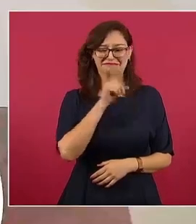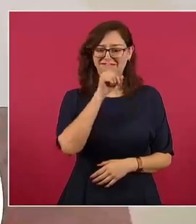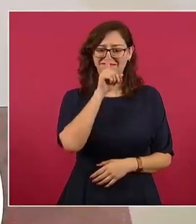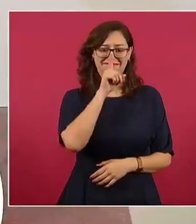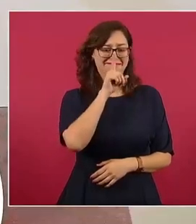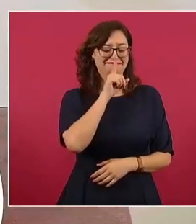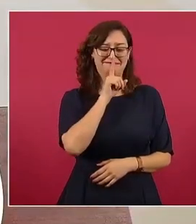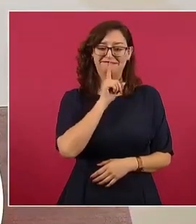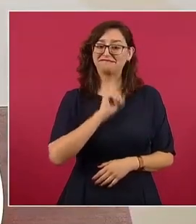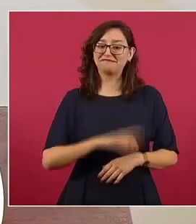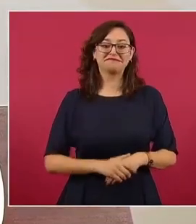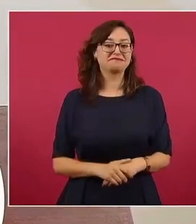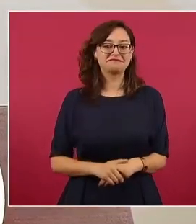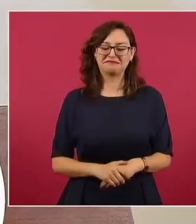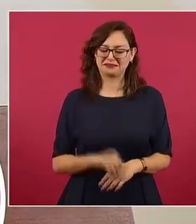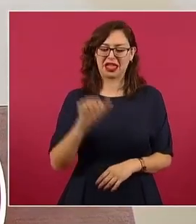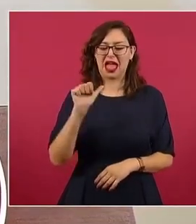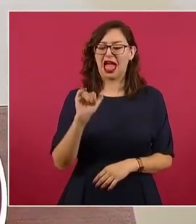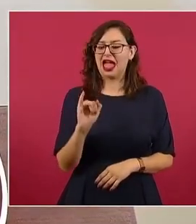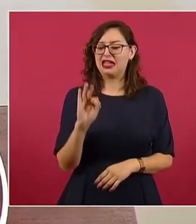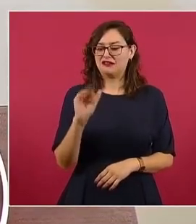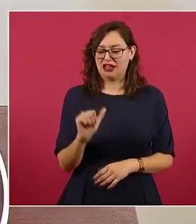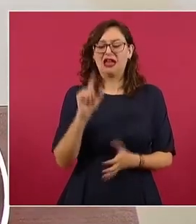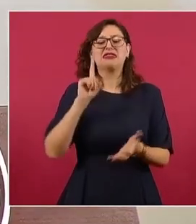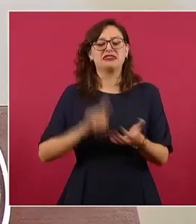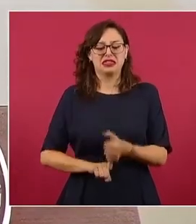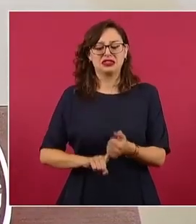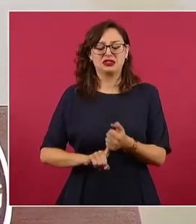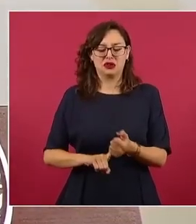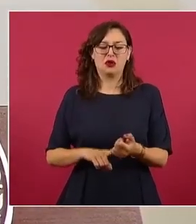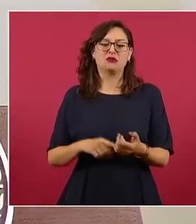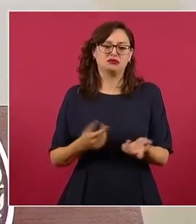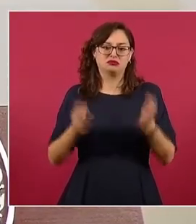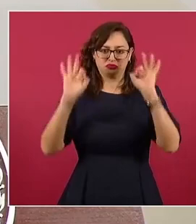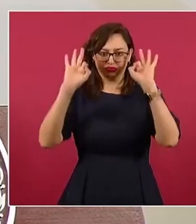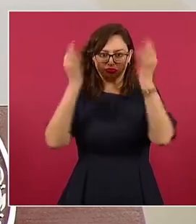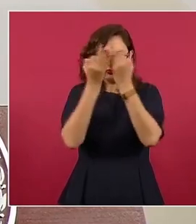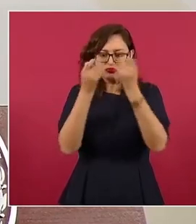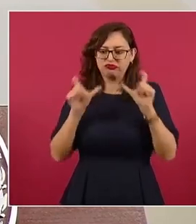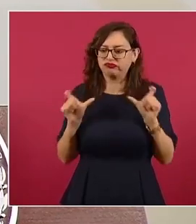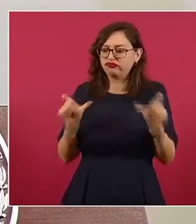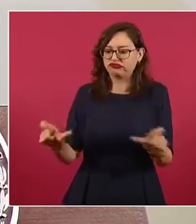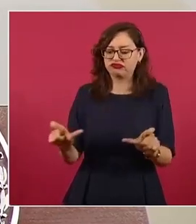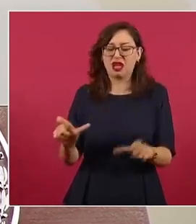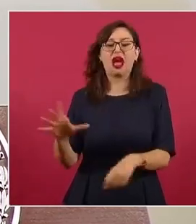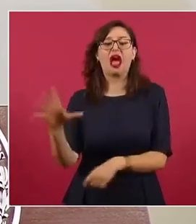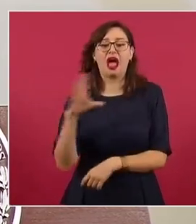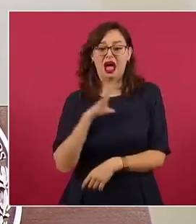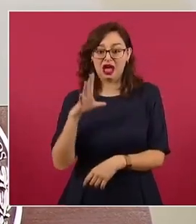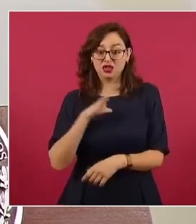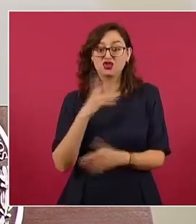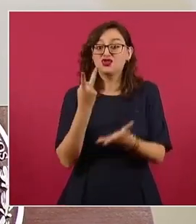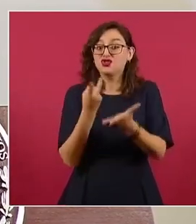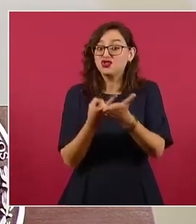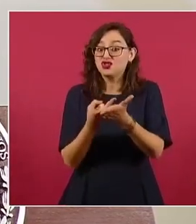a los agentes federales migratorios, se cubrieron todos los filtros, doble